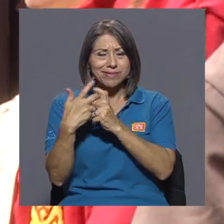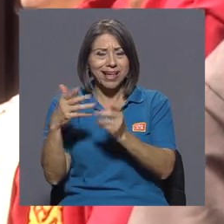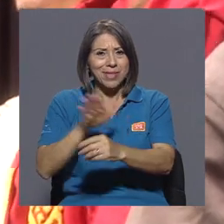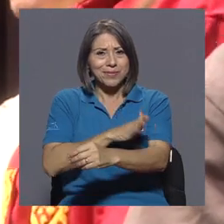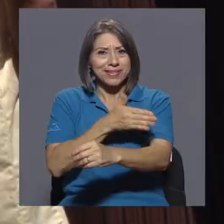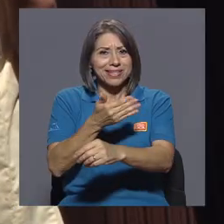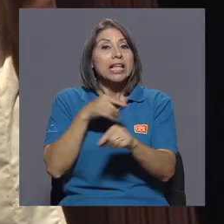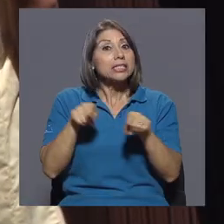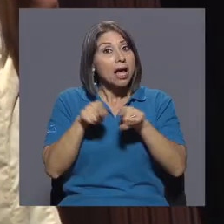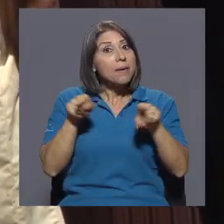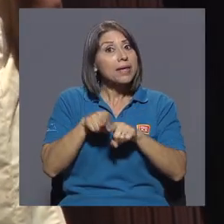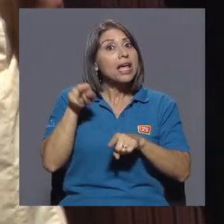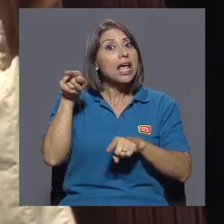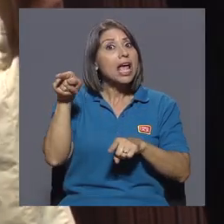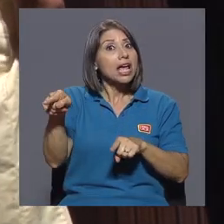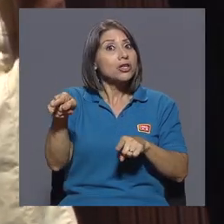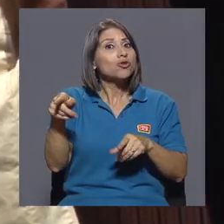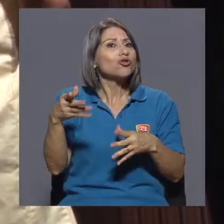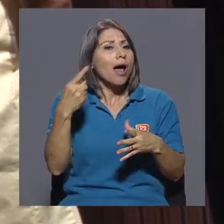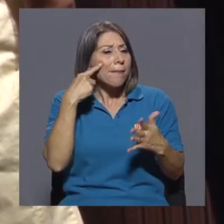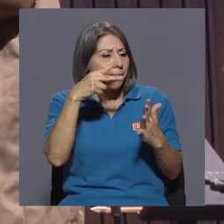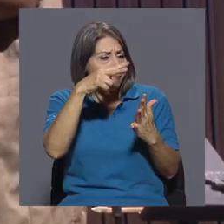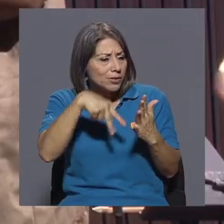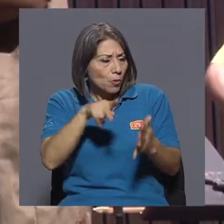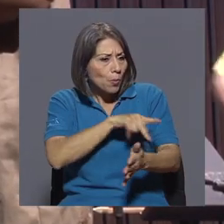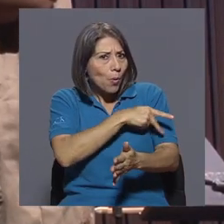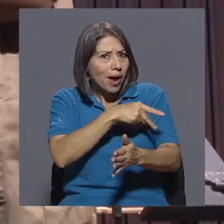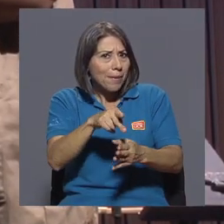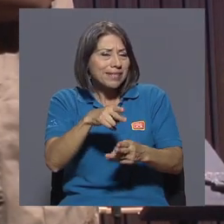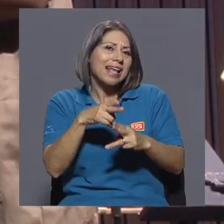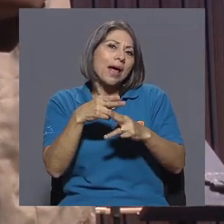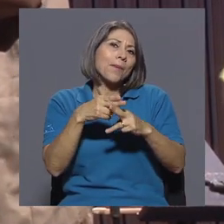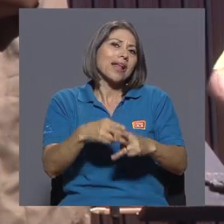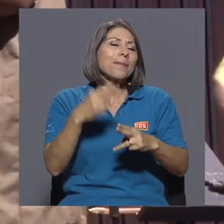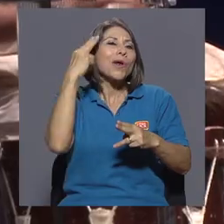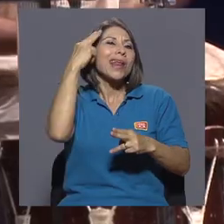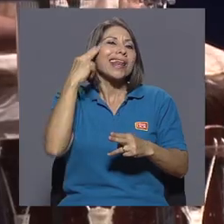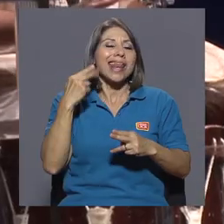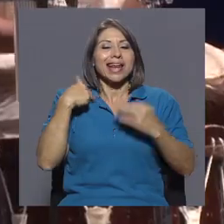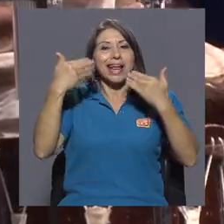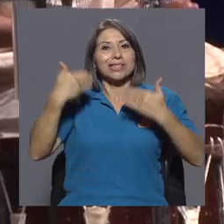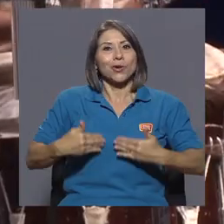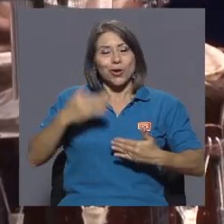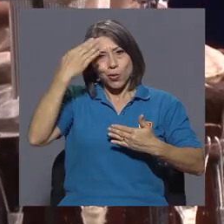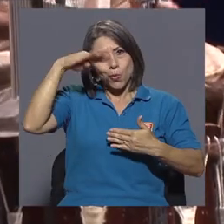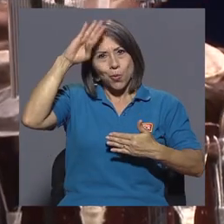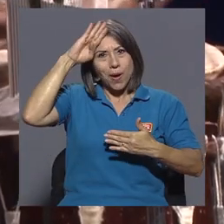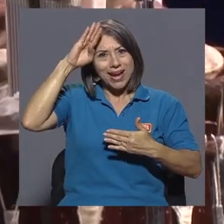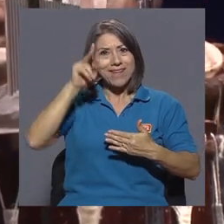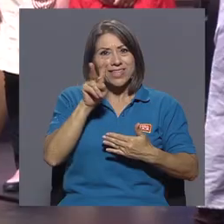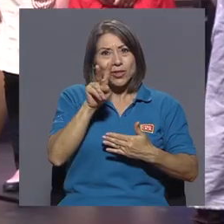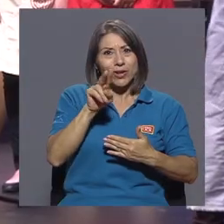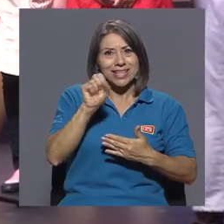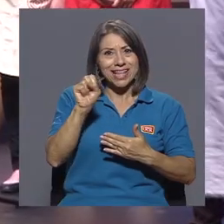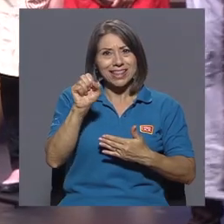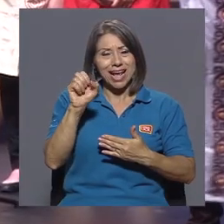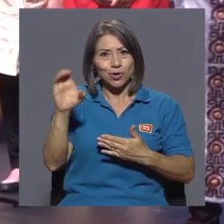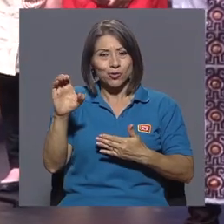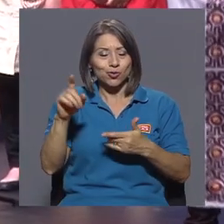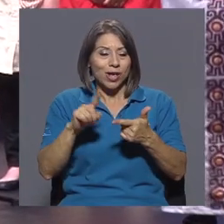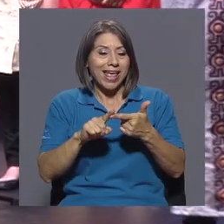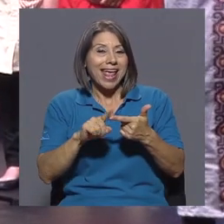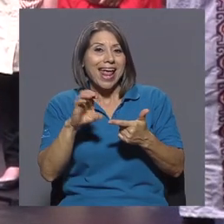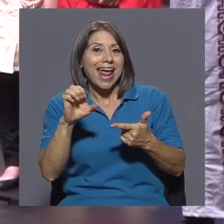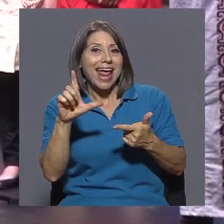han llegado a musicalizar poemas como Como Negra Soy de la cubana Victoria Santa Cruz y el canto de Jorge de